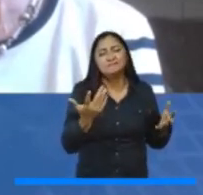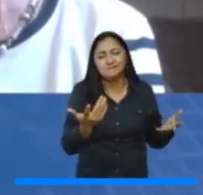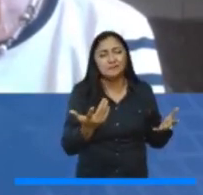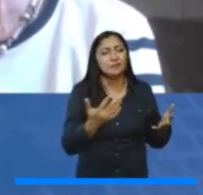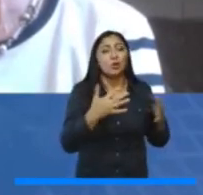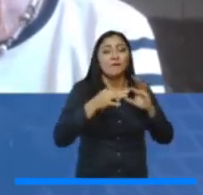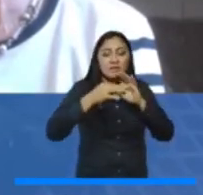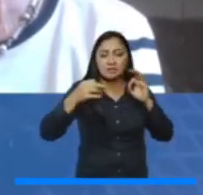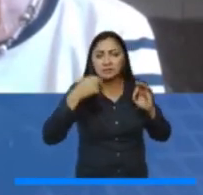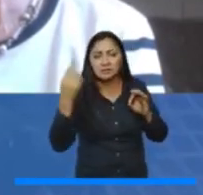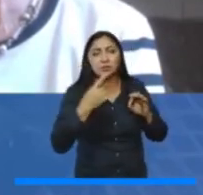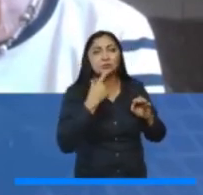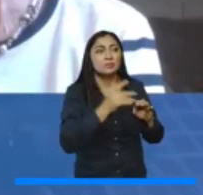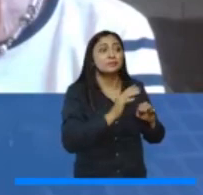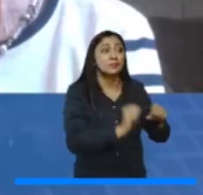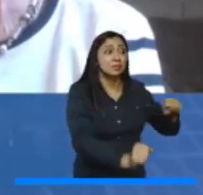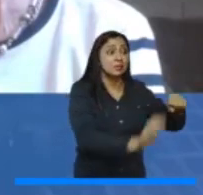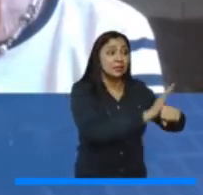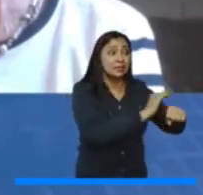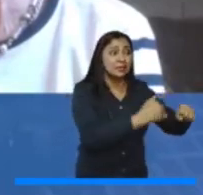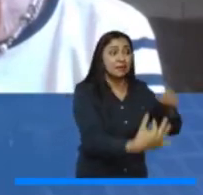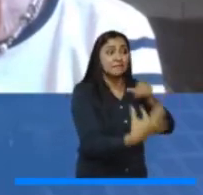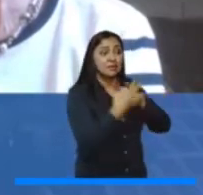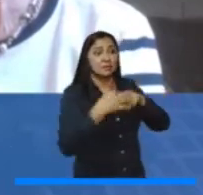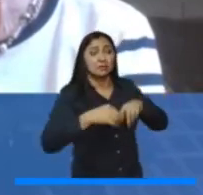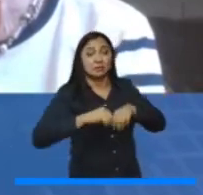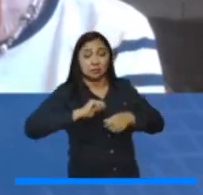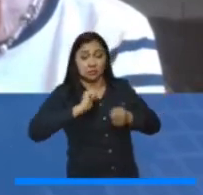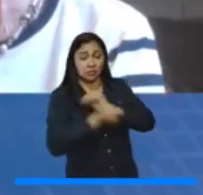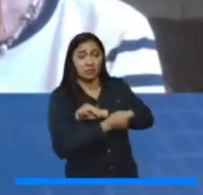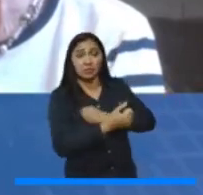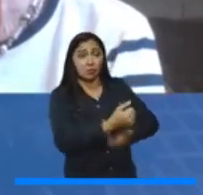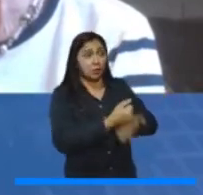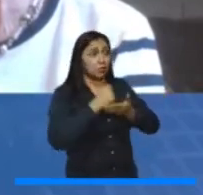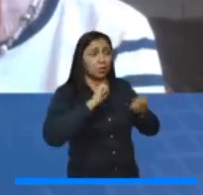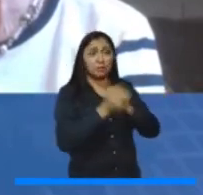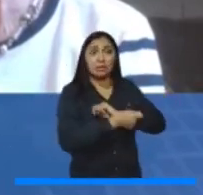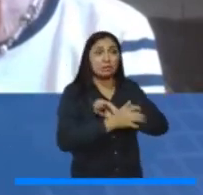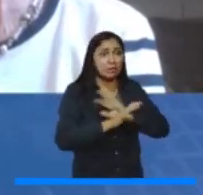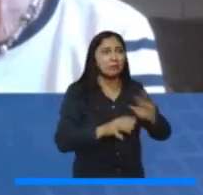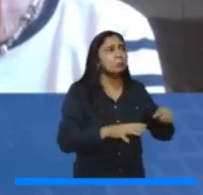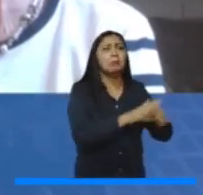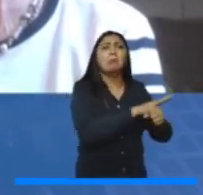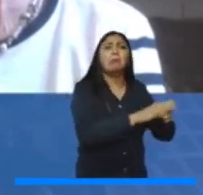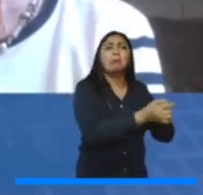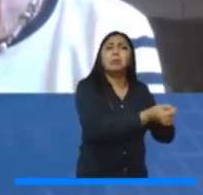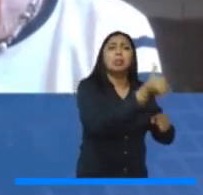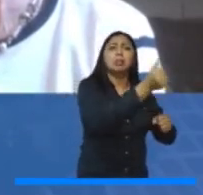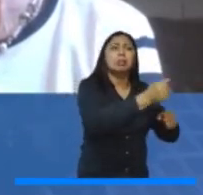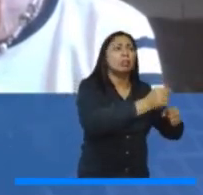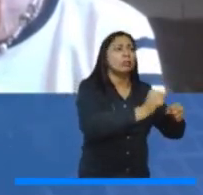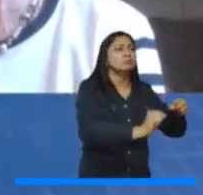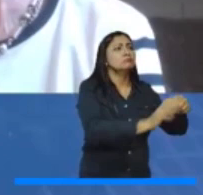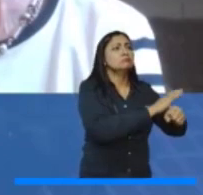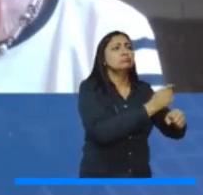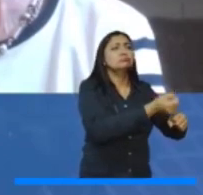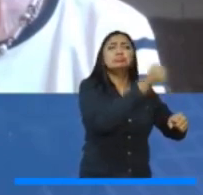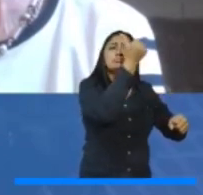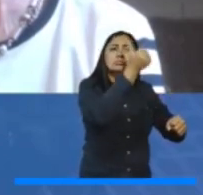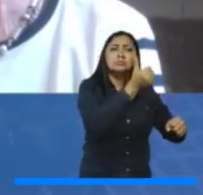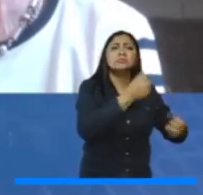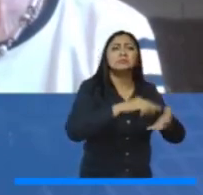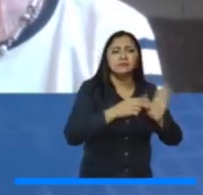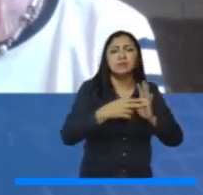pandemia no nos hace cambiar, significa entonces que no hubo crisis. Para hacer referencia a nuestra condición de seres